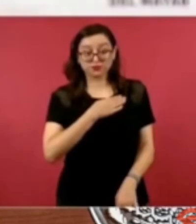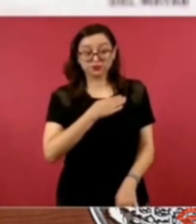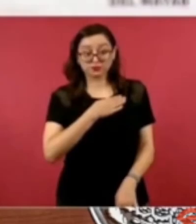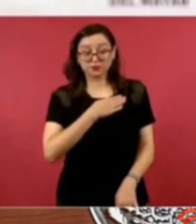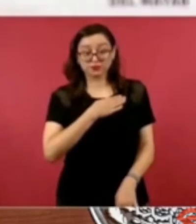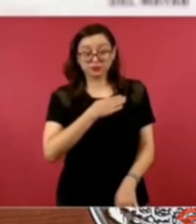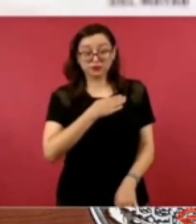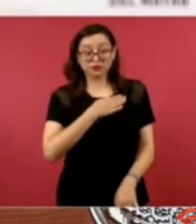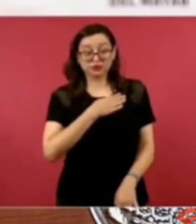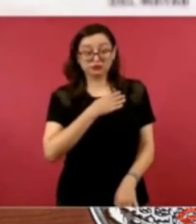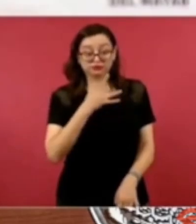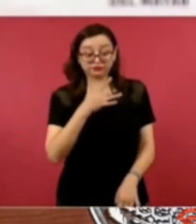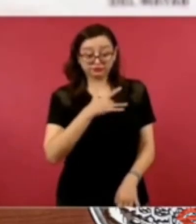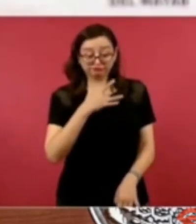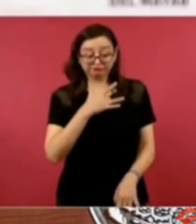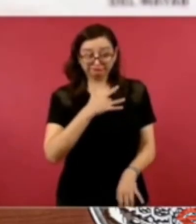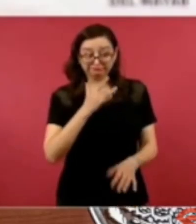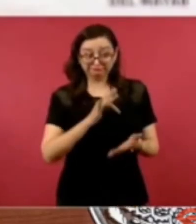agradecido